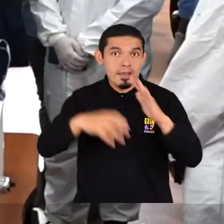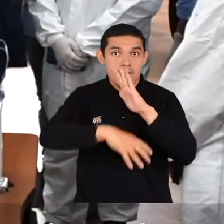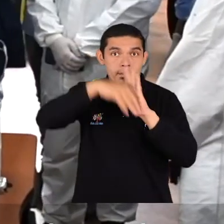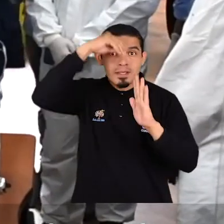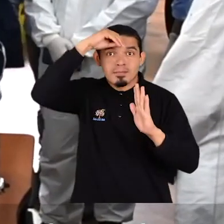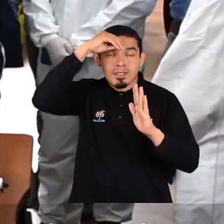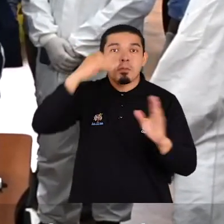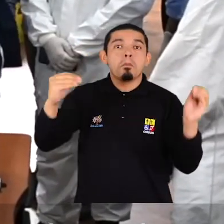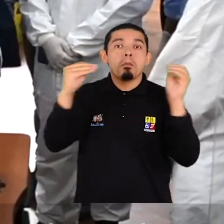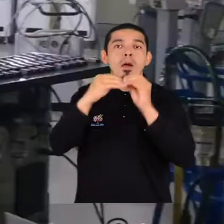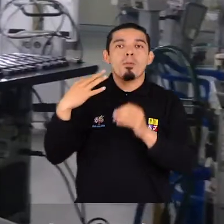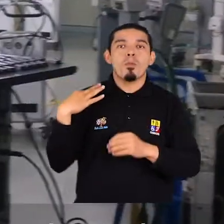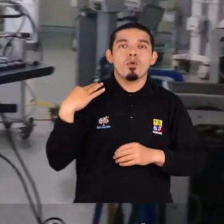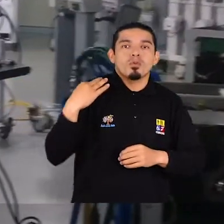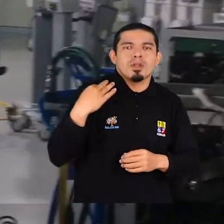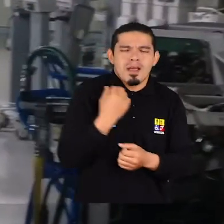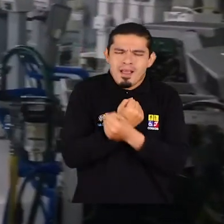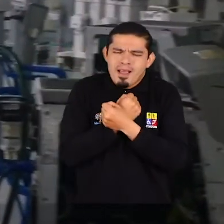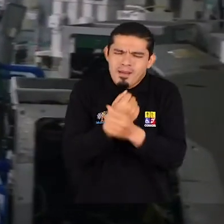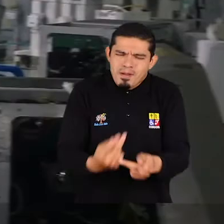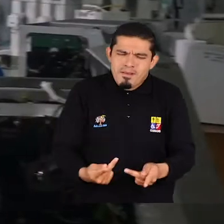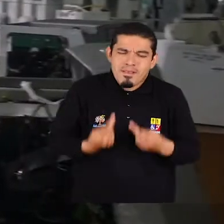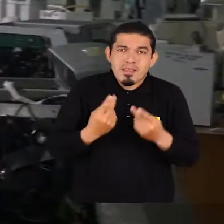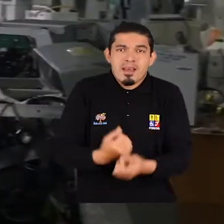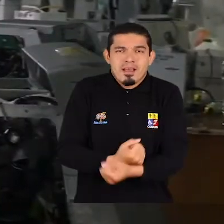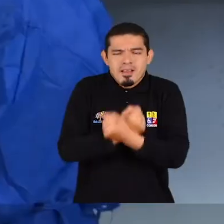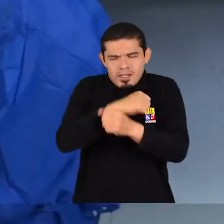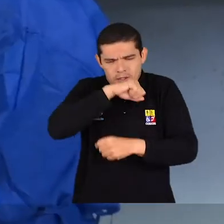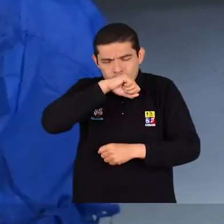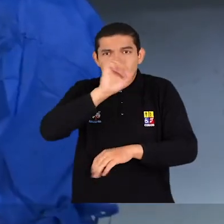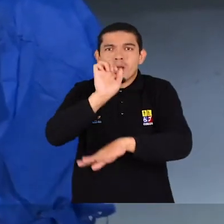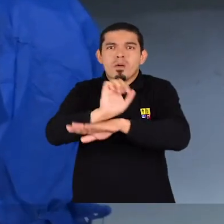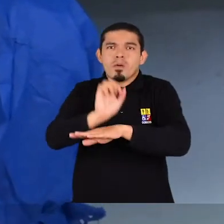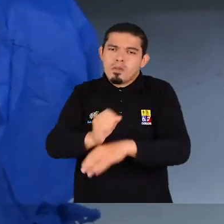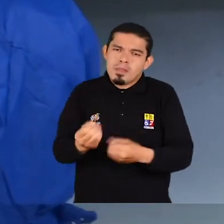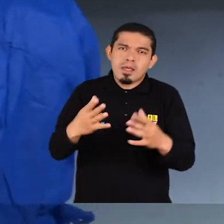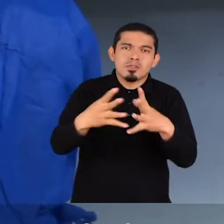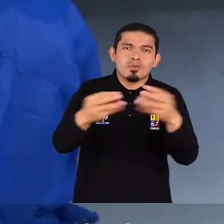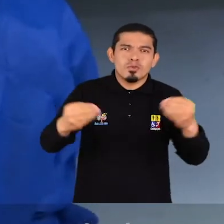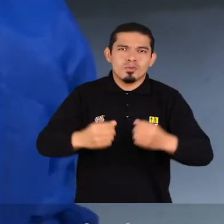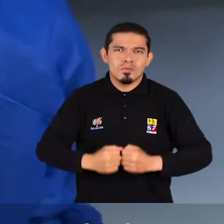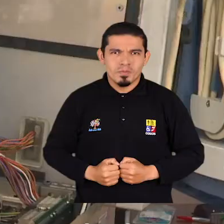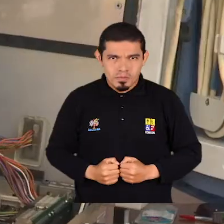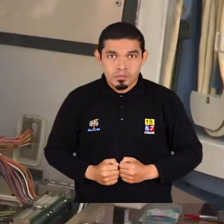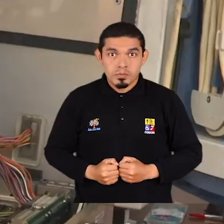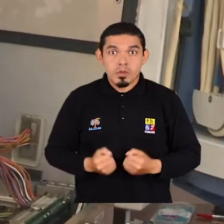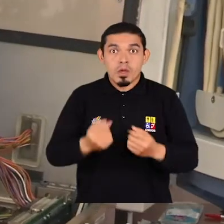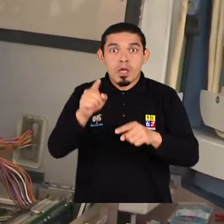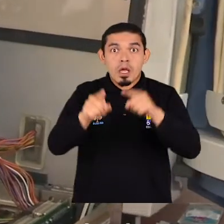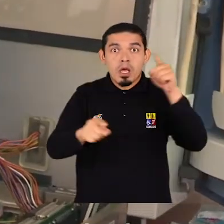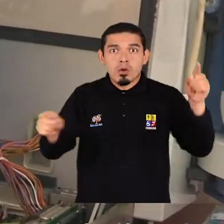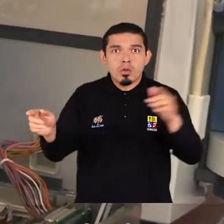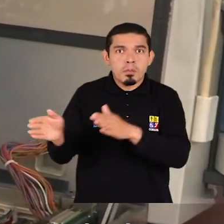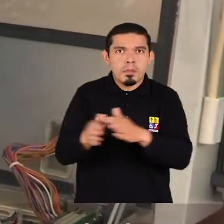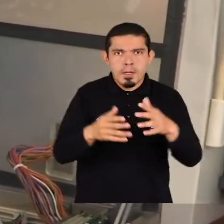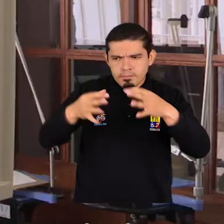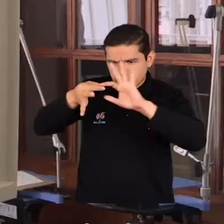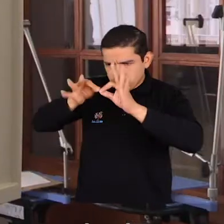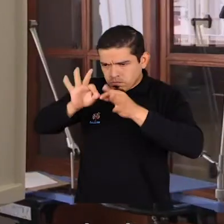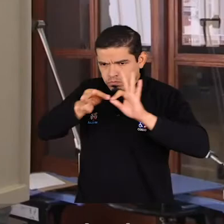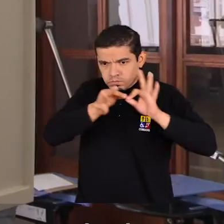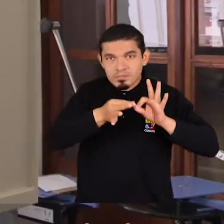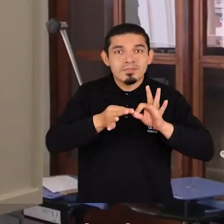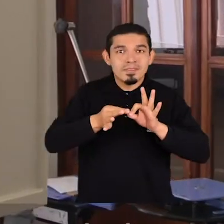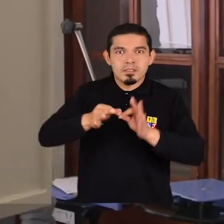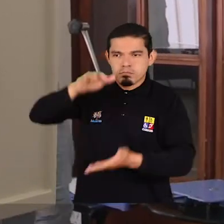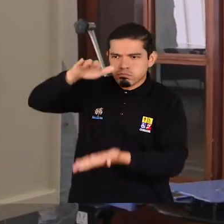voluntarios y a toda la gente que por amor a la vida y a su país aportan con soluciones en esta emergencia. Muchos están reparando respiradores averiados de la